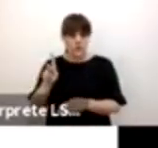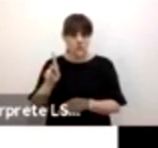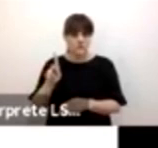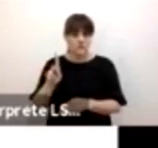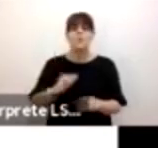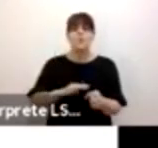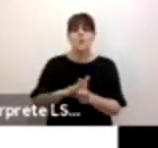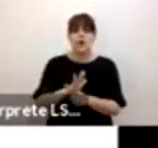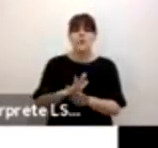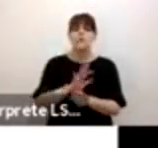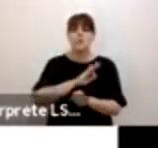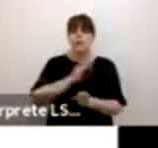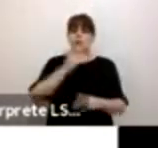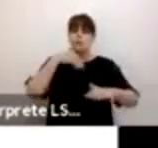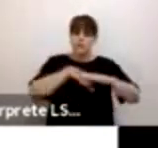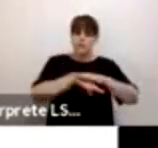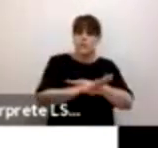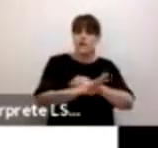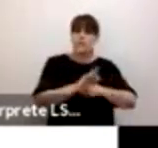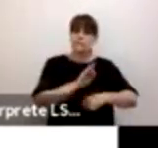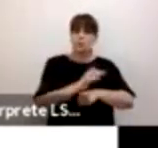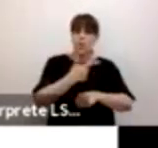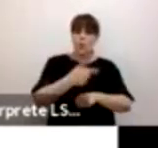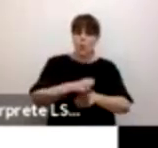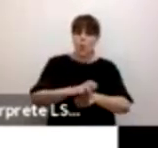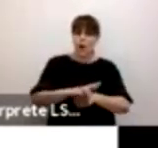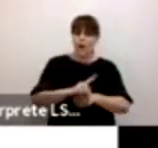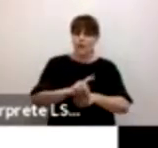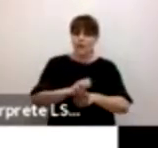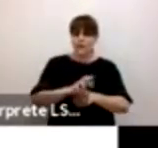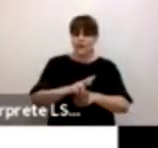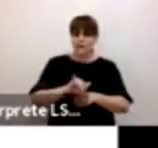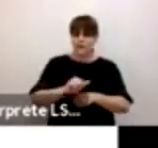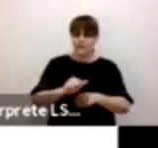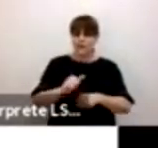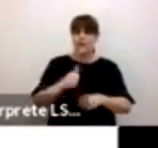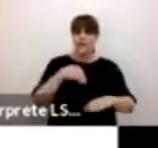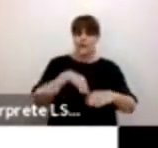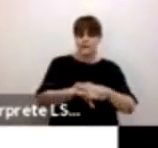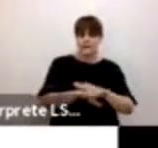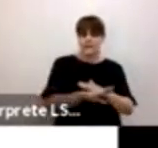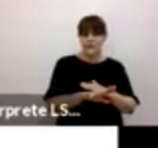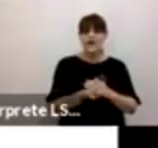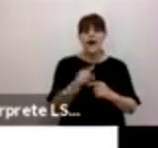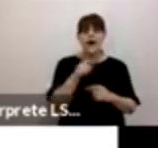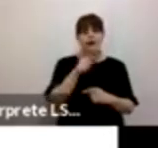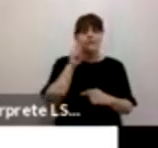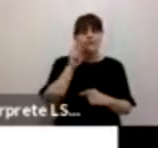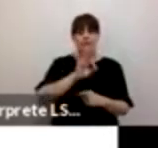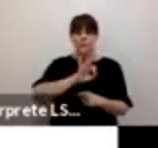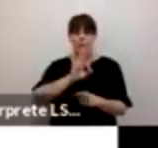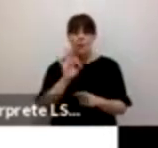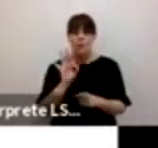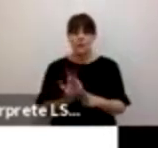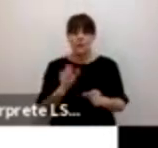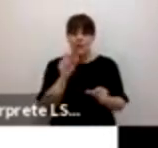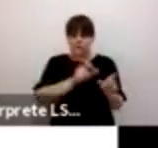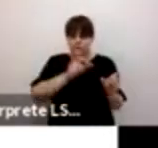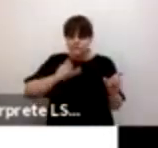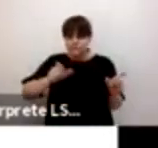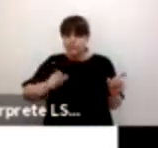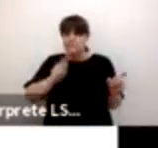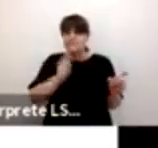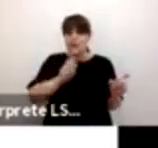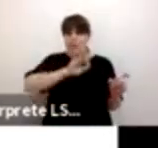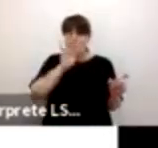guardería o una estancia infantil. Aquí la gráfica lo que nos muestra es el porcentaje de madres